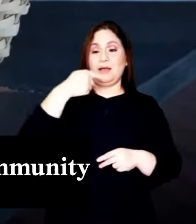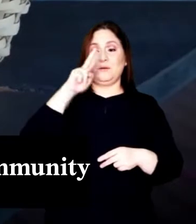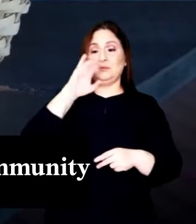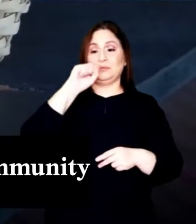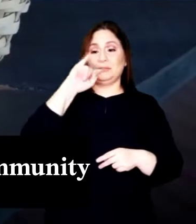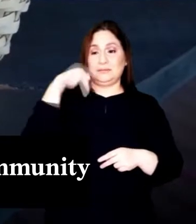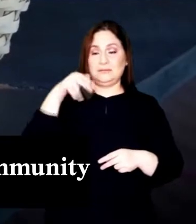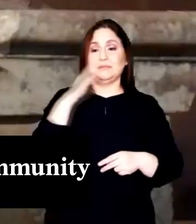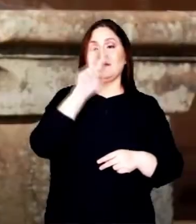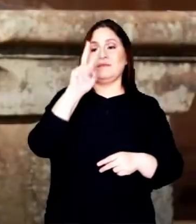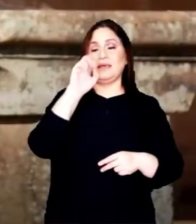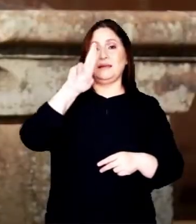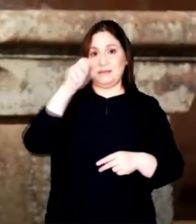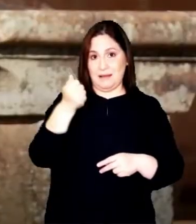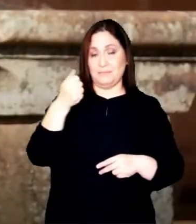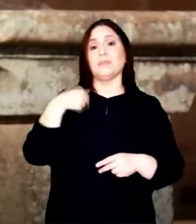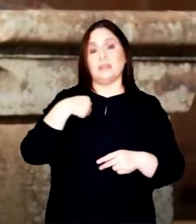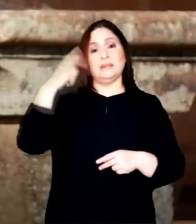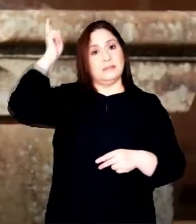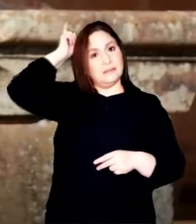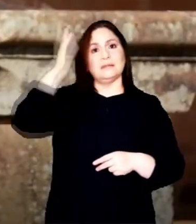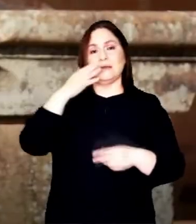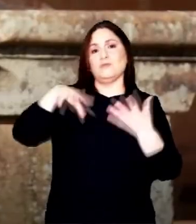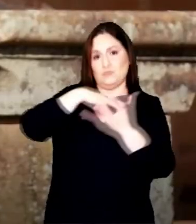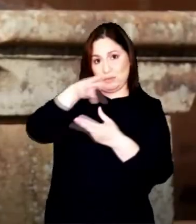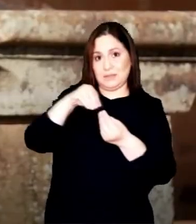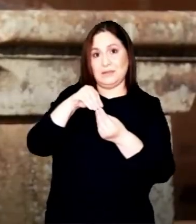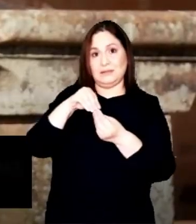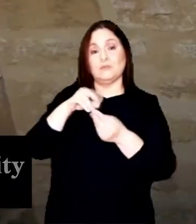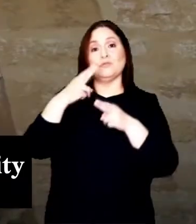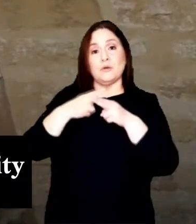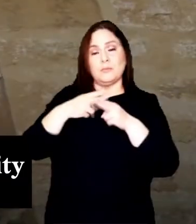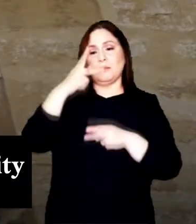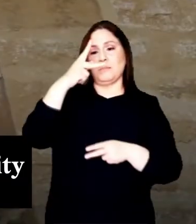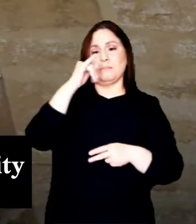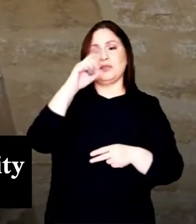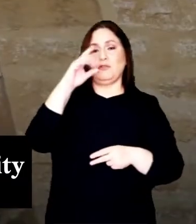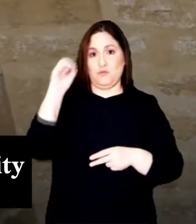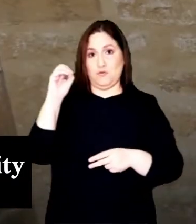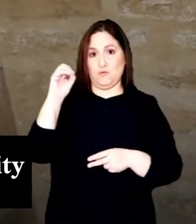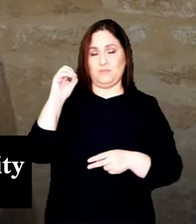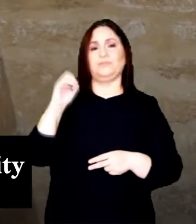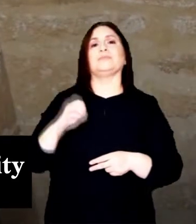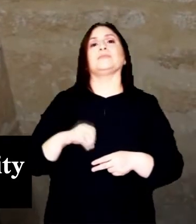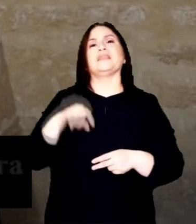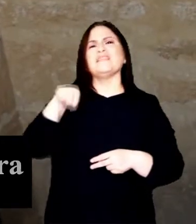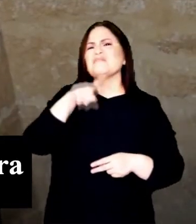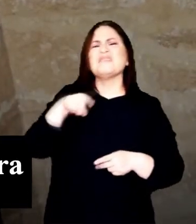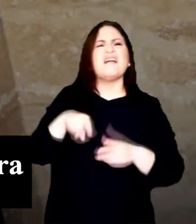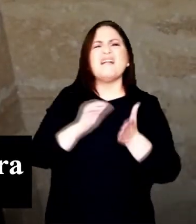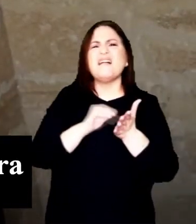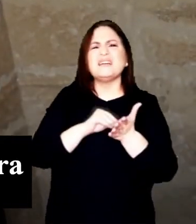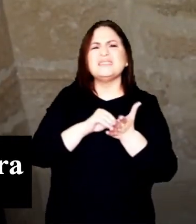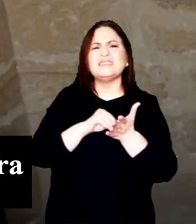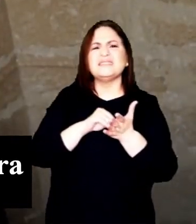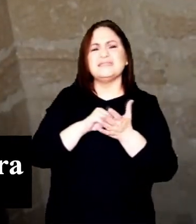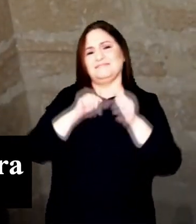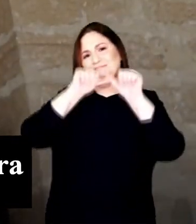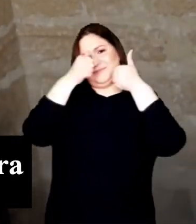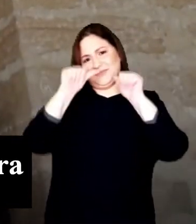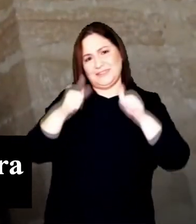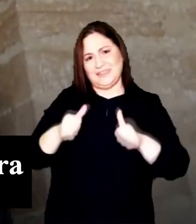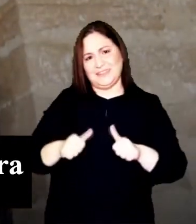comunidad. Yo soy de Agustín, mi nombre es Vera. Yo soy de Guaraní, la comunidad indígena de Pindó. yo soy